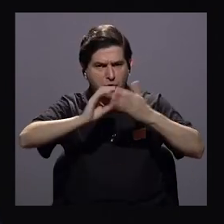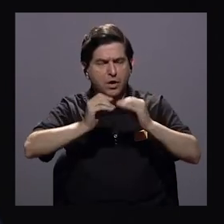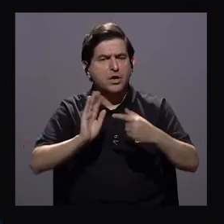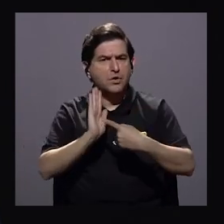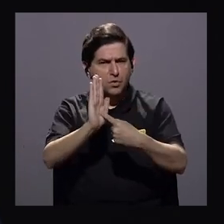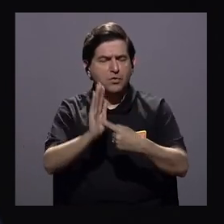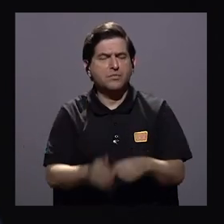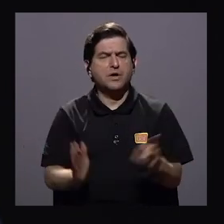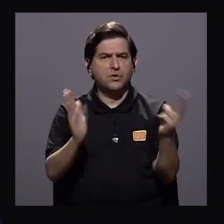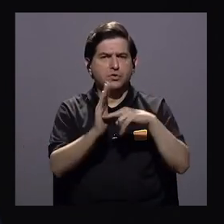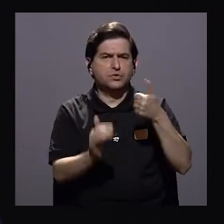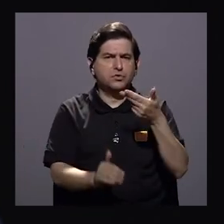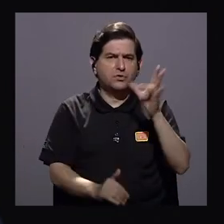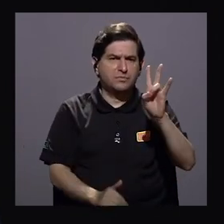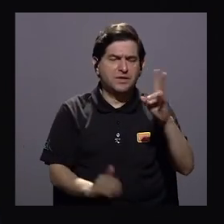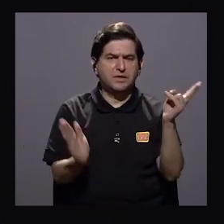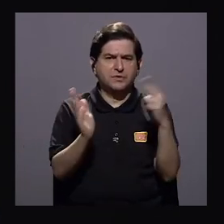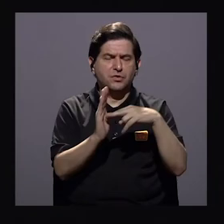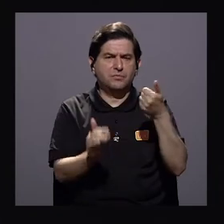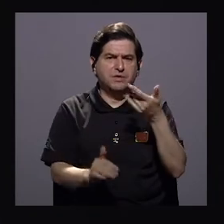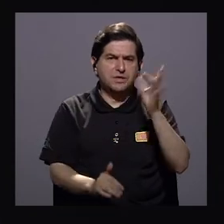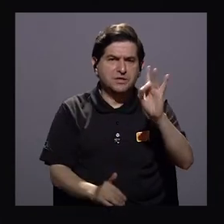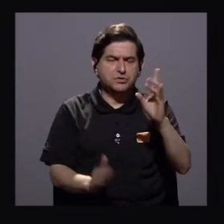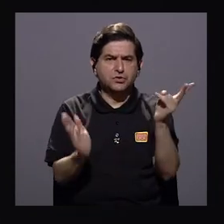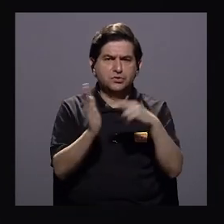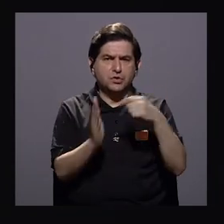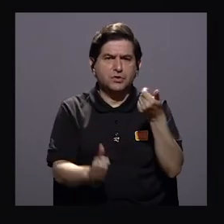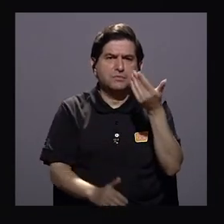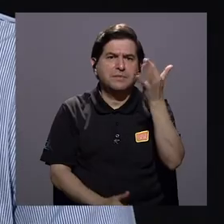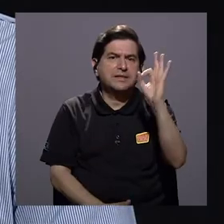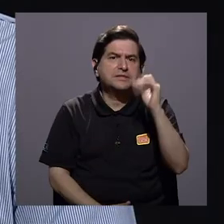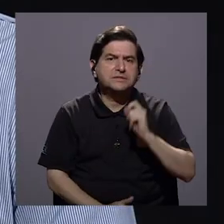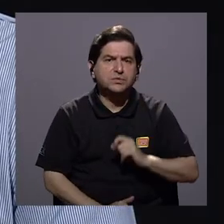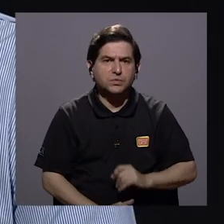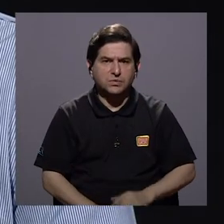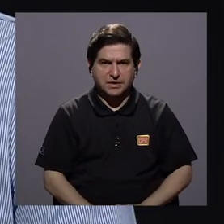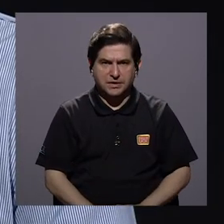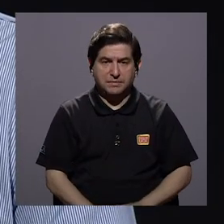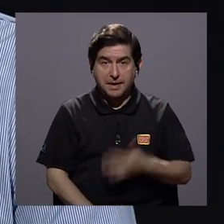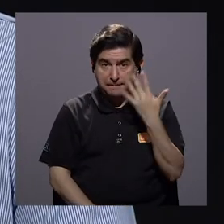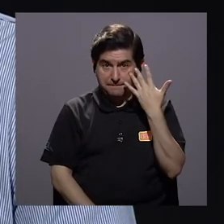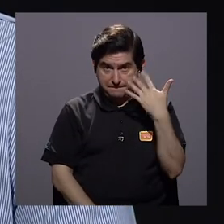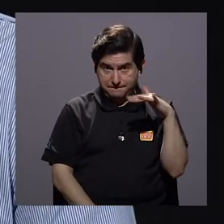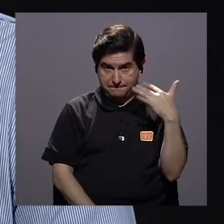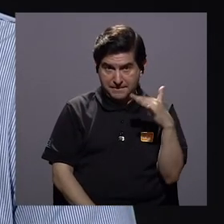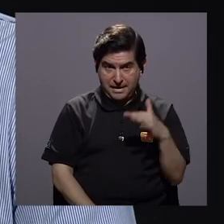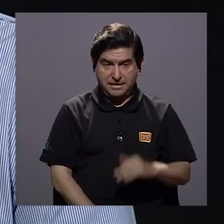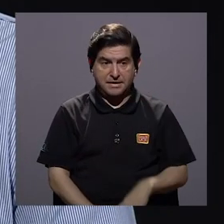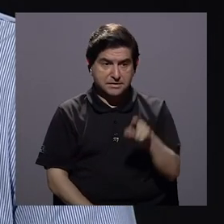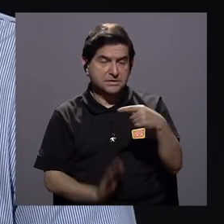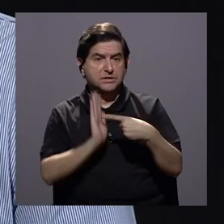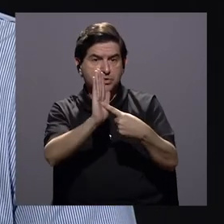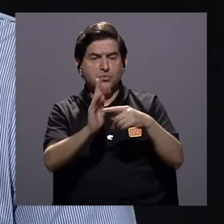que inclusive están en 2017, 2018, 2019. Y parece que eso evidencia un estado